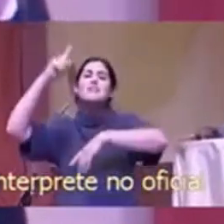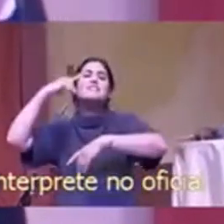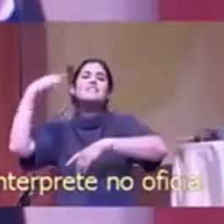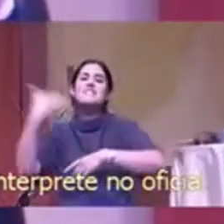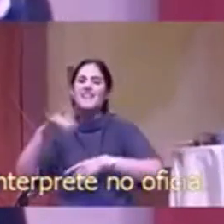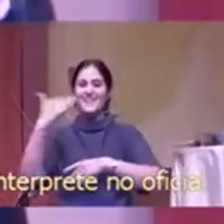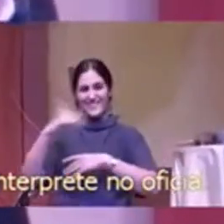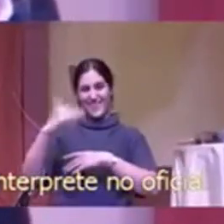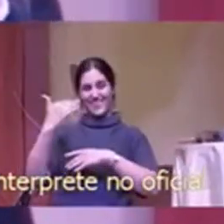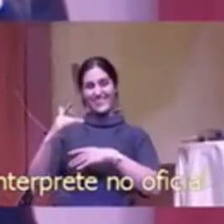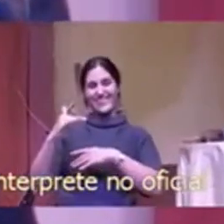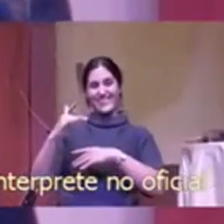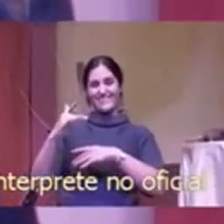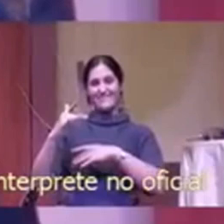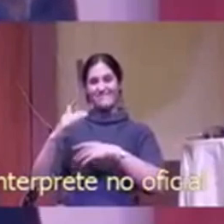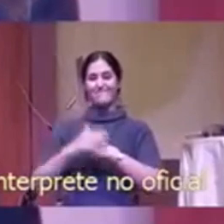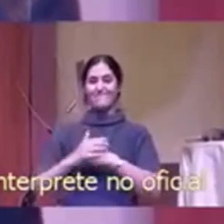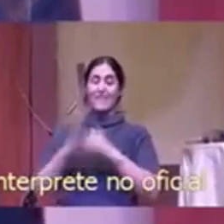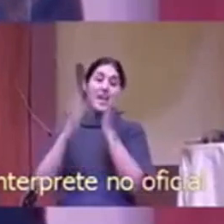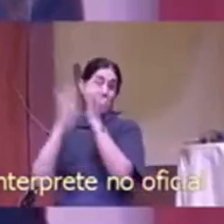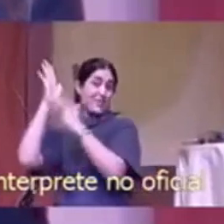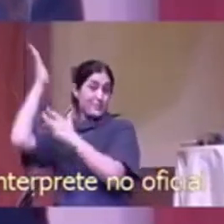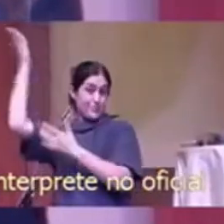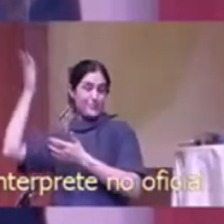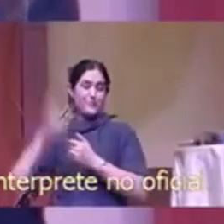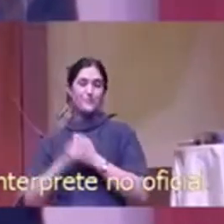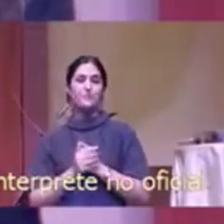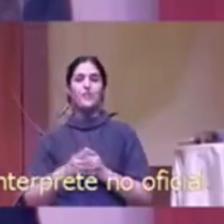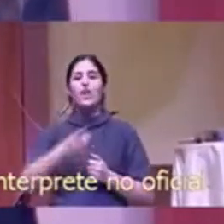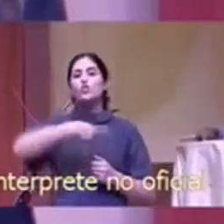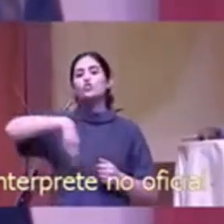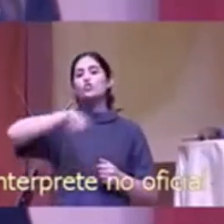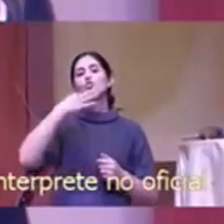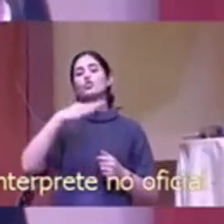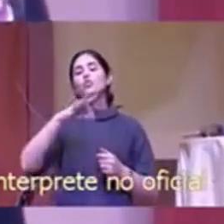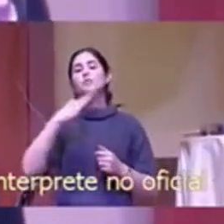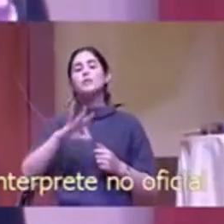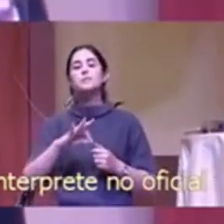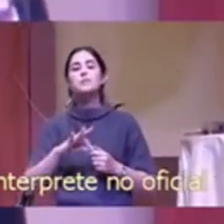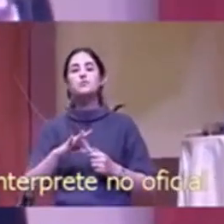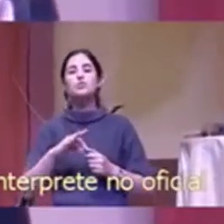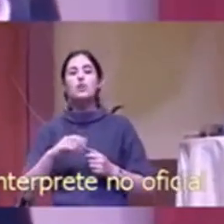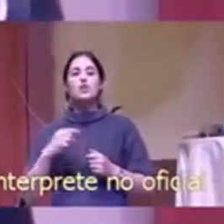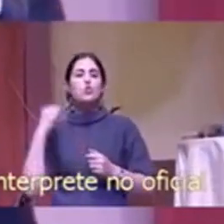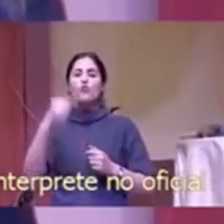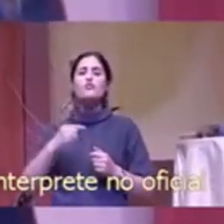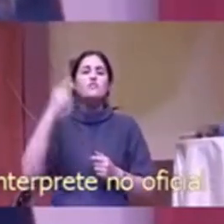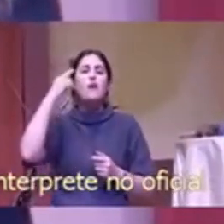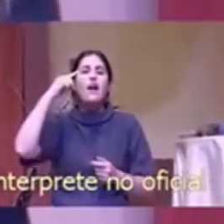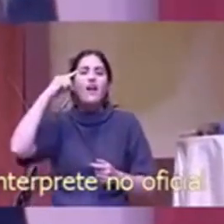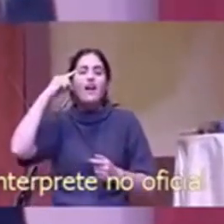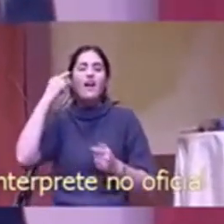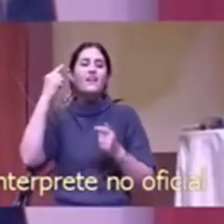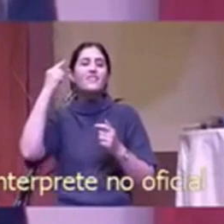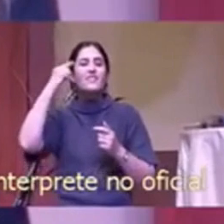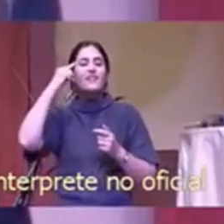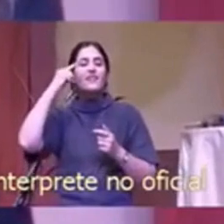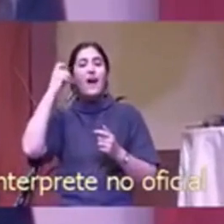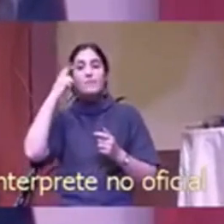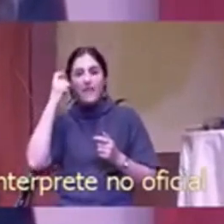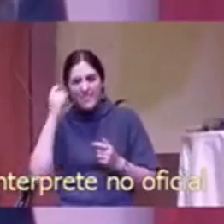cristianos tenemos que levantar un ejército de cristianos muy inteligentes